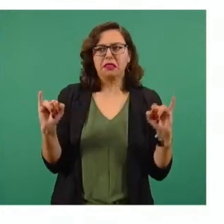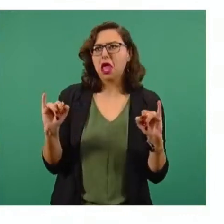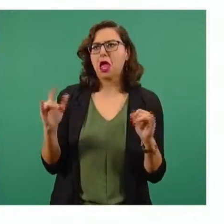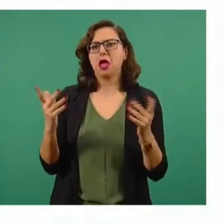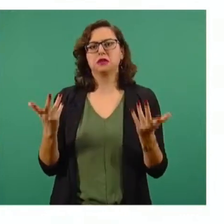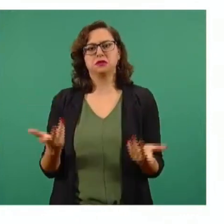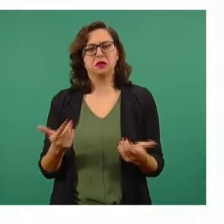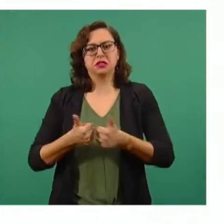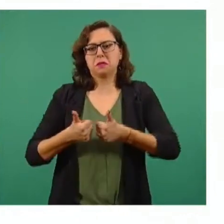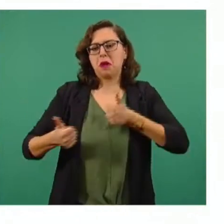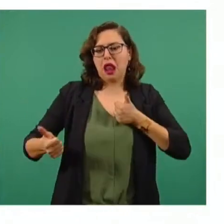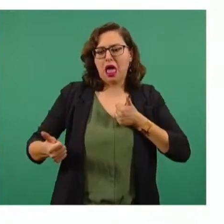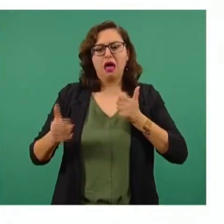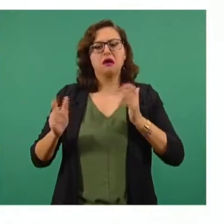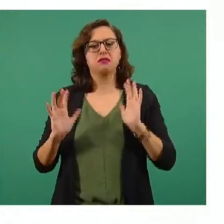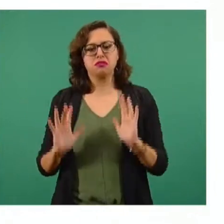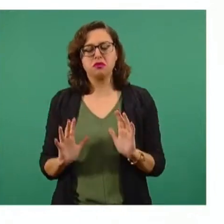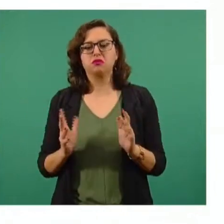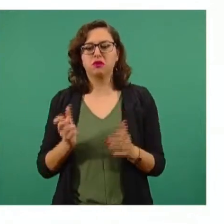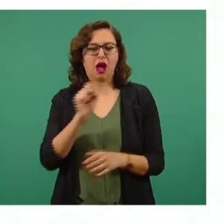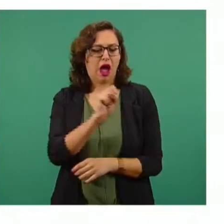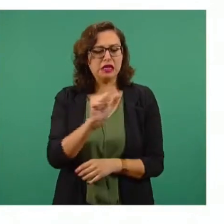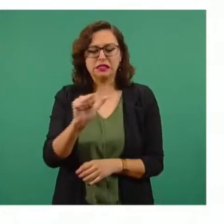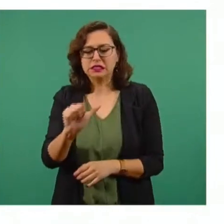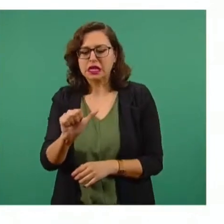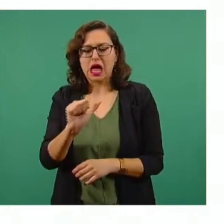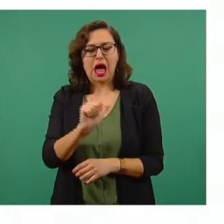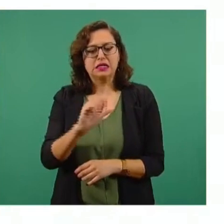autonomía, sociedad civil.